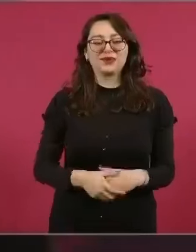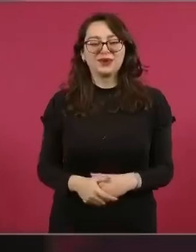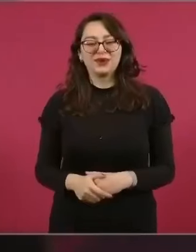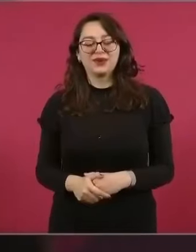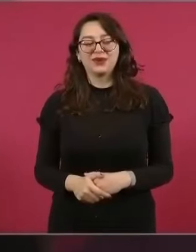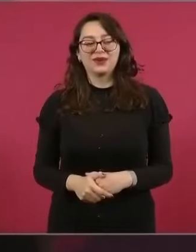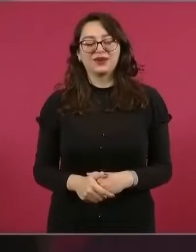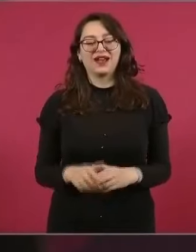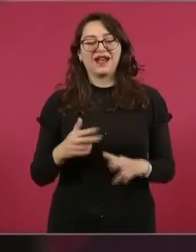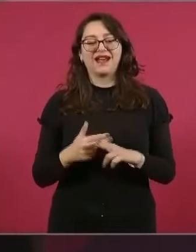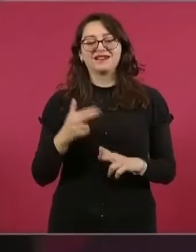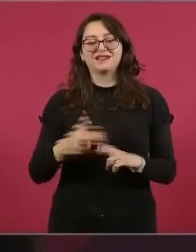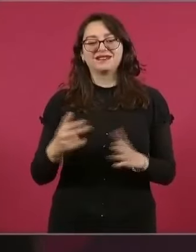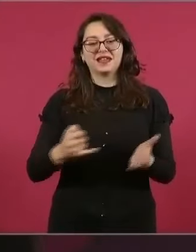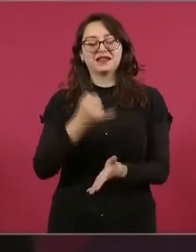rumbo a Pinal del Río.